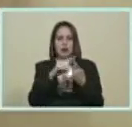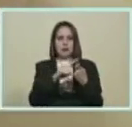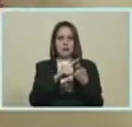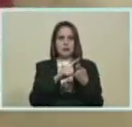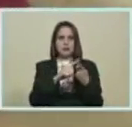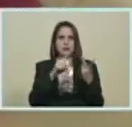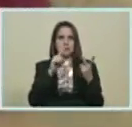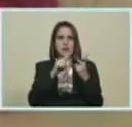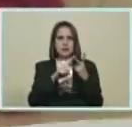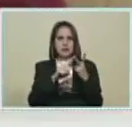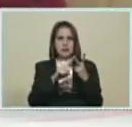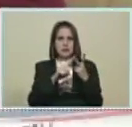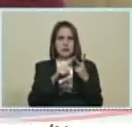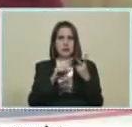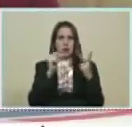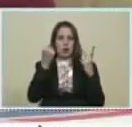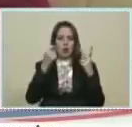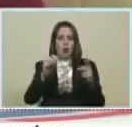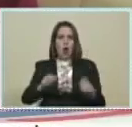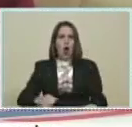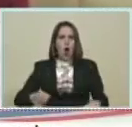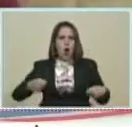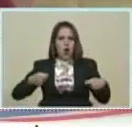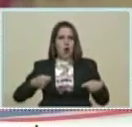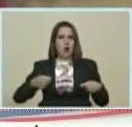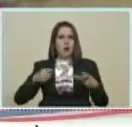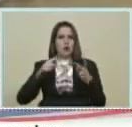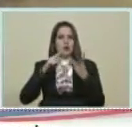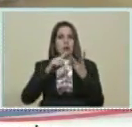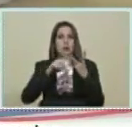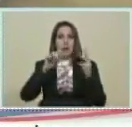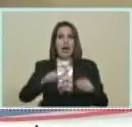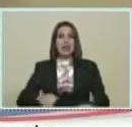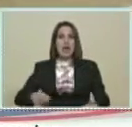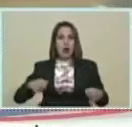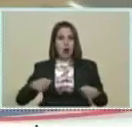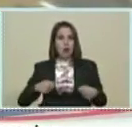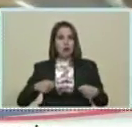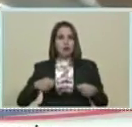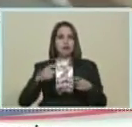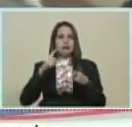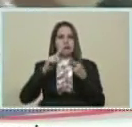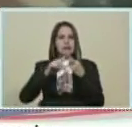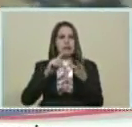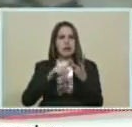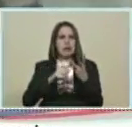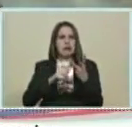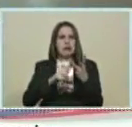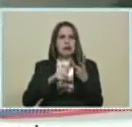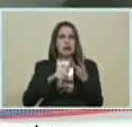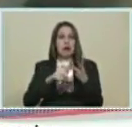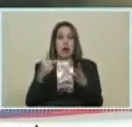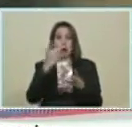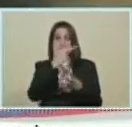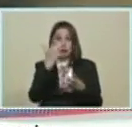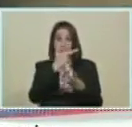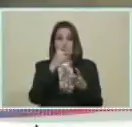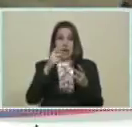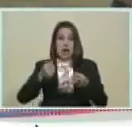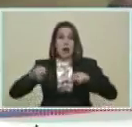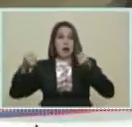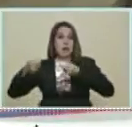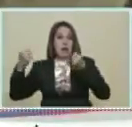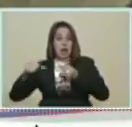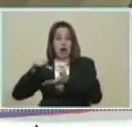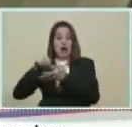Un Un mono Y Un pantalón Ese mismo Kit Vale En el mercado